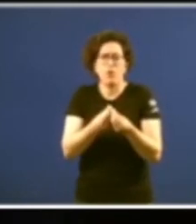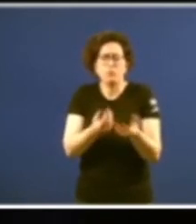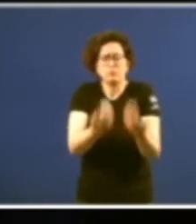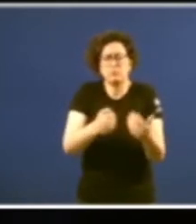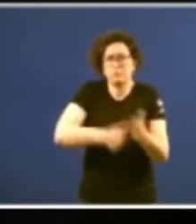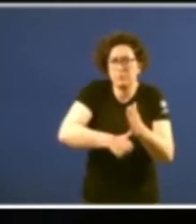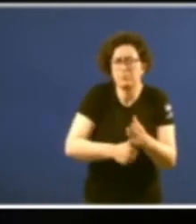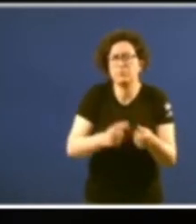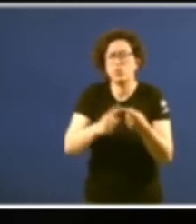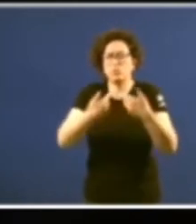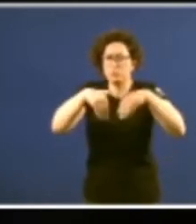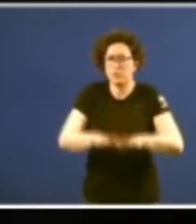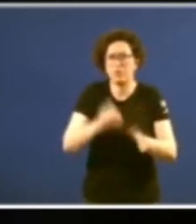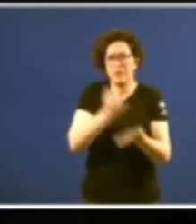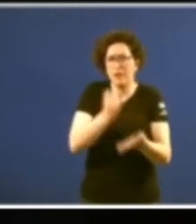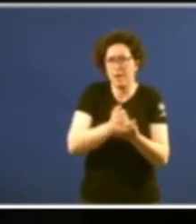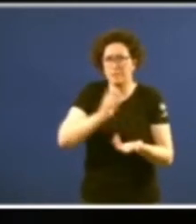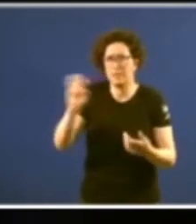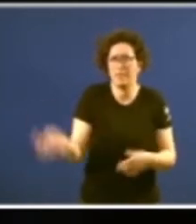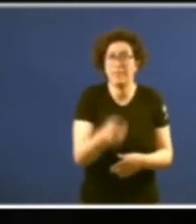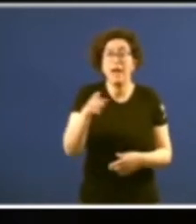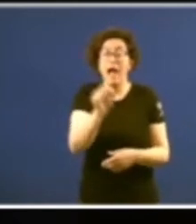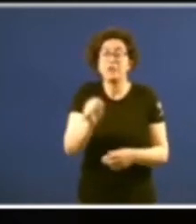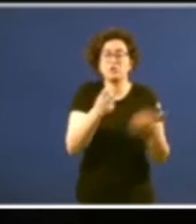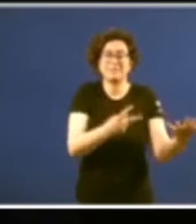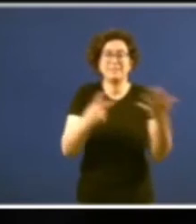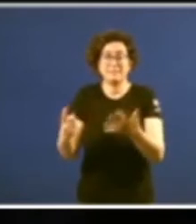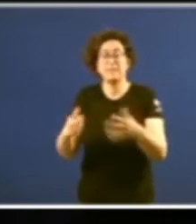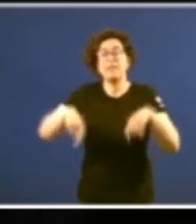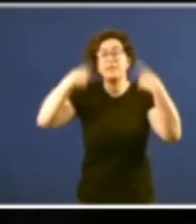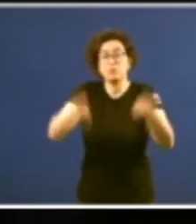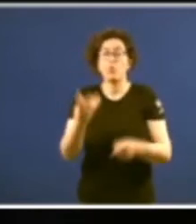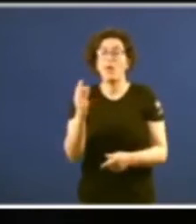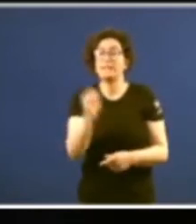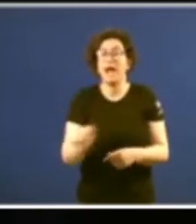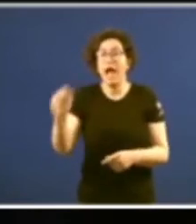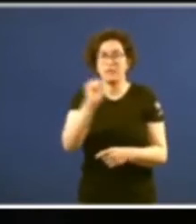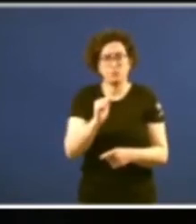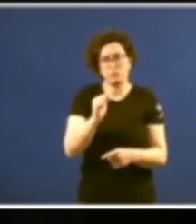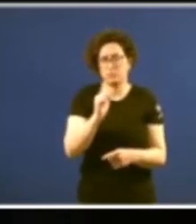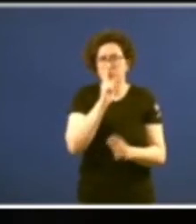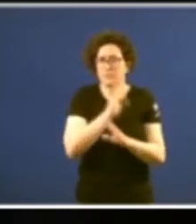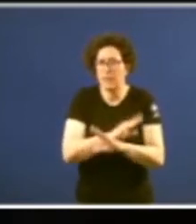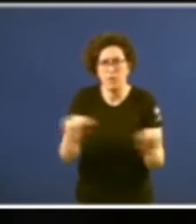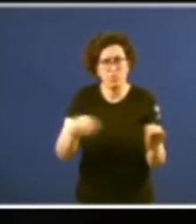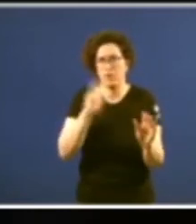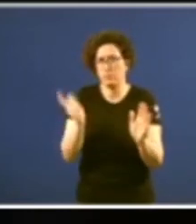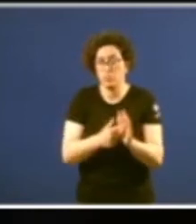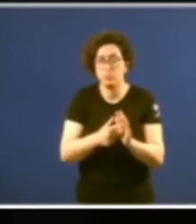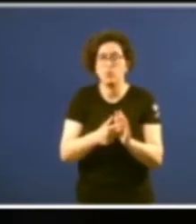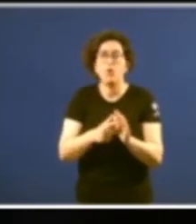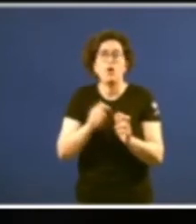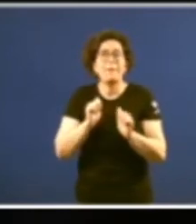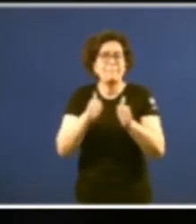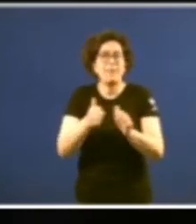etc estamos aquí no ano 76 pasaran 40 anos de absoluto silenzo e empezabase a